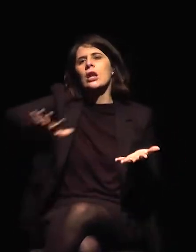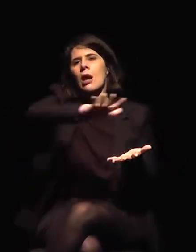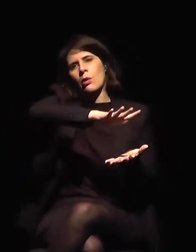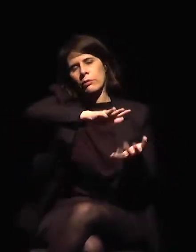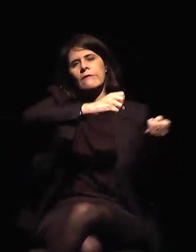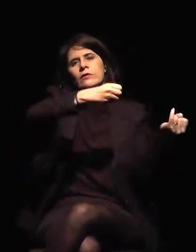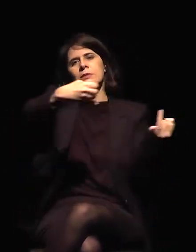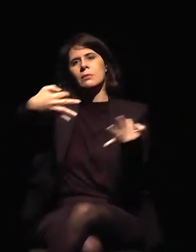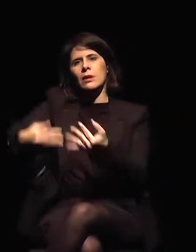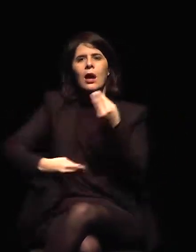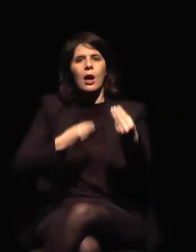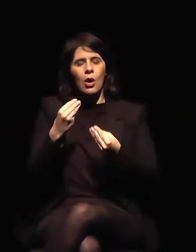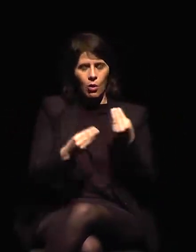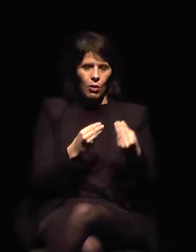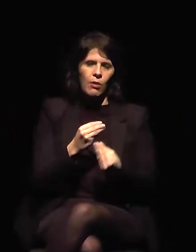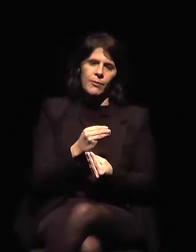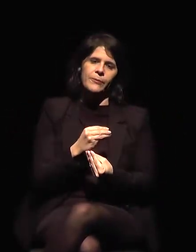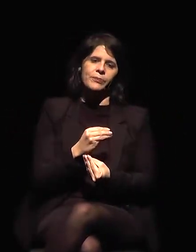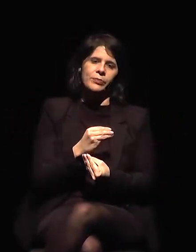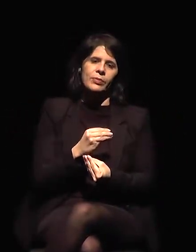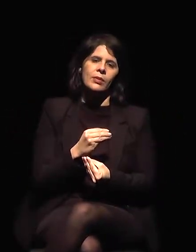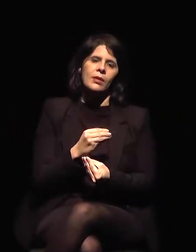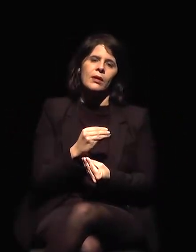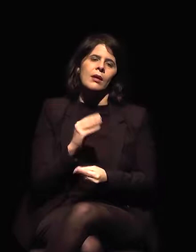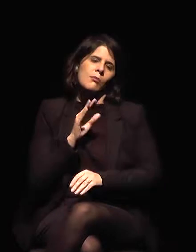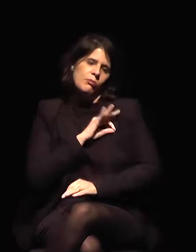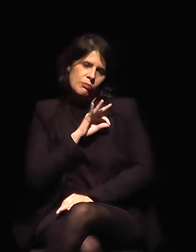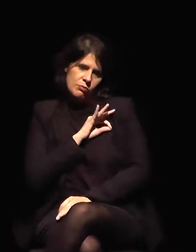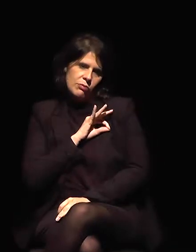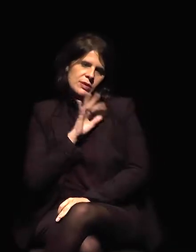Secretaría de Ingresos, sobre todo con respecto a aduanas.